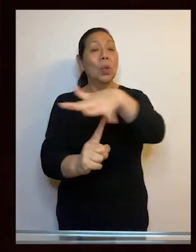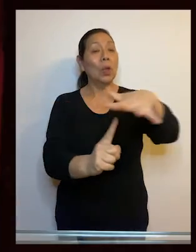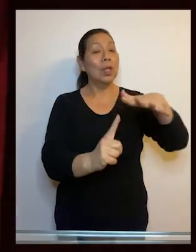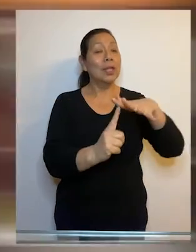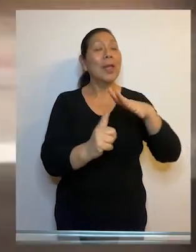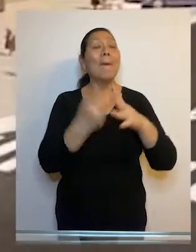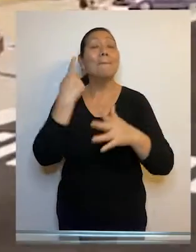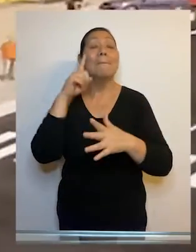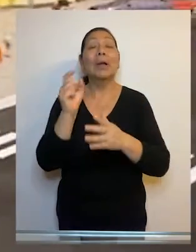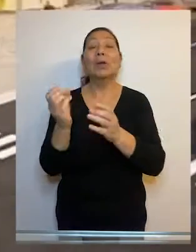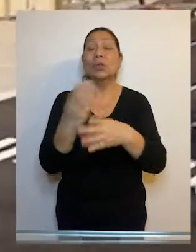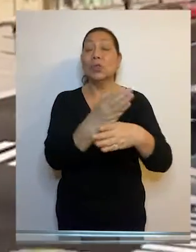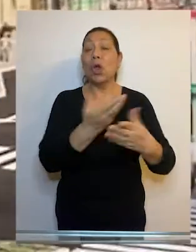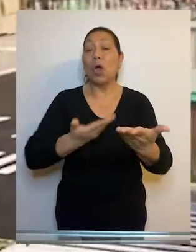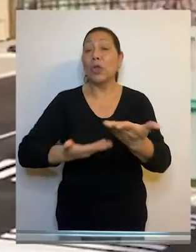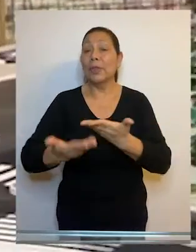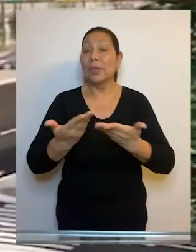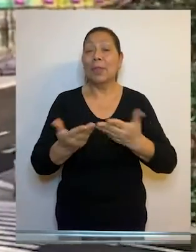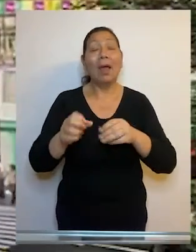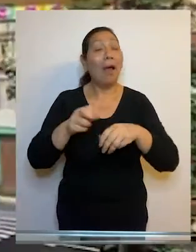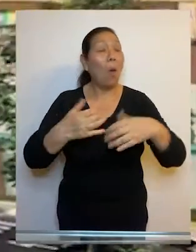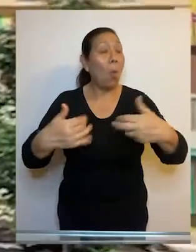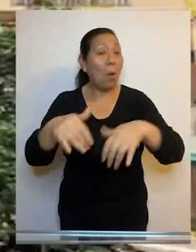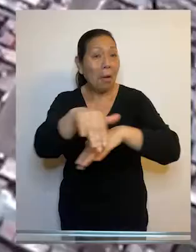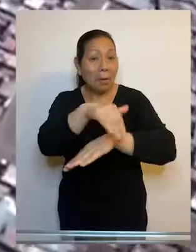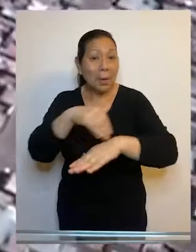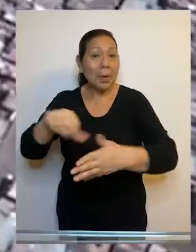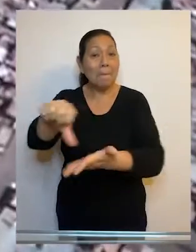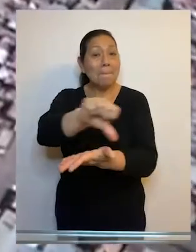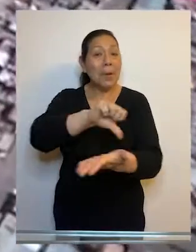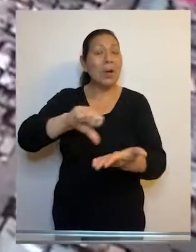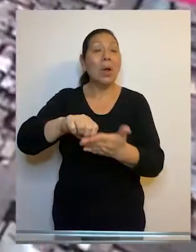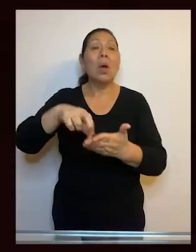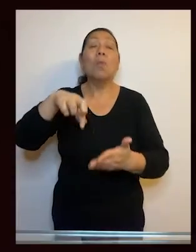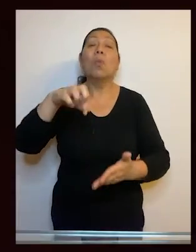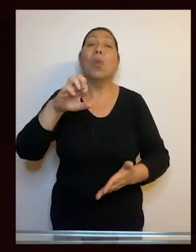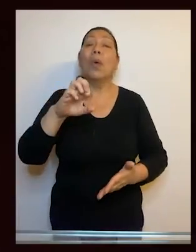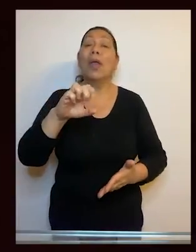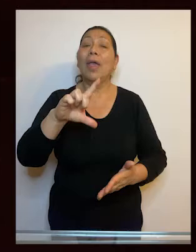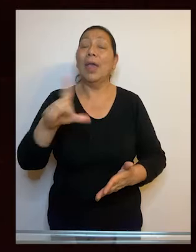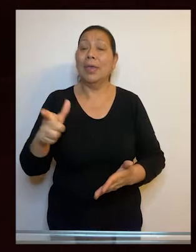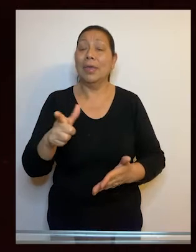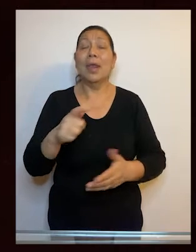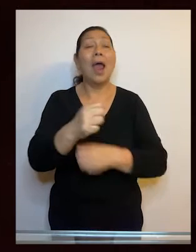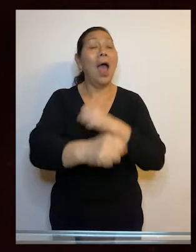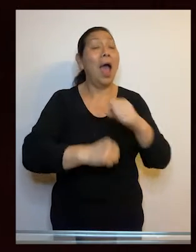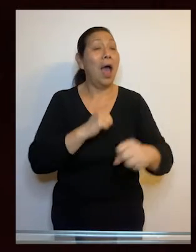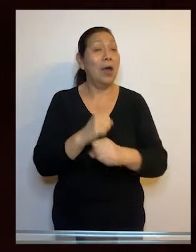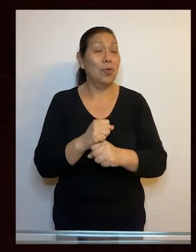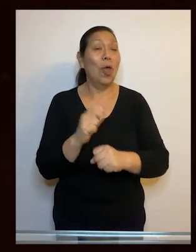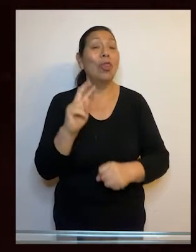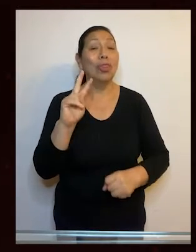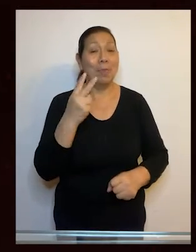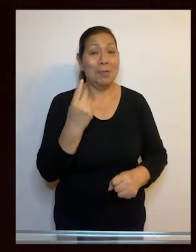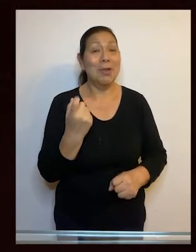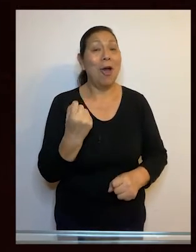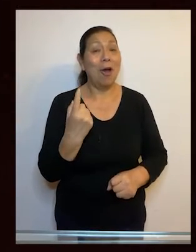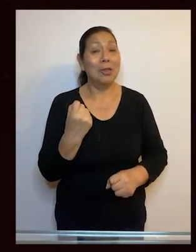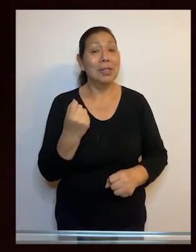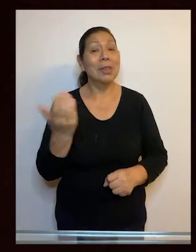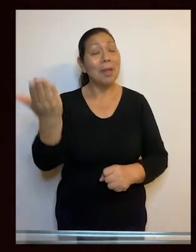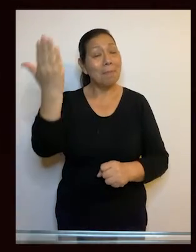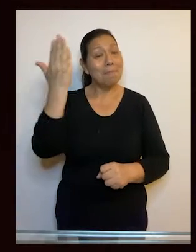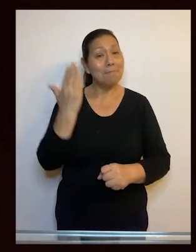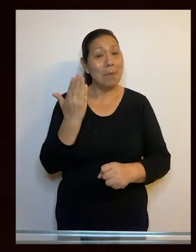adecuado en la construcción del centro comercial y de esparcimiento en el Parque Pueyes. El caso se remonta al año 2011, en el que se